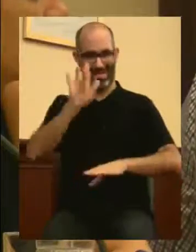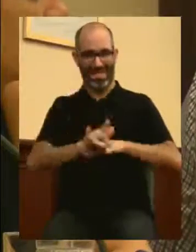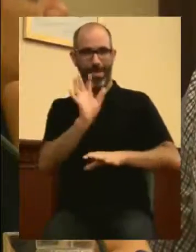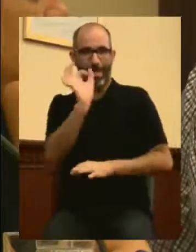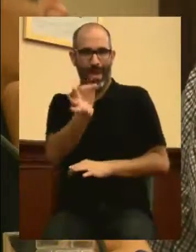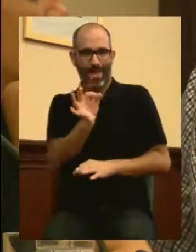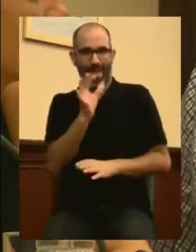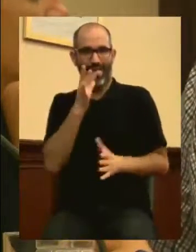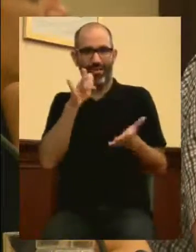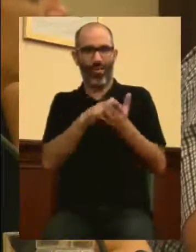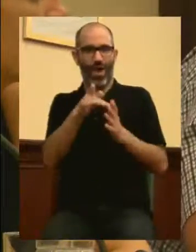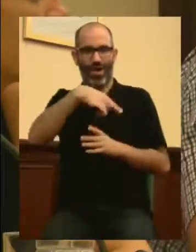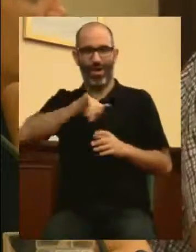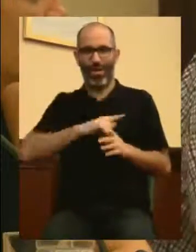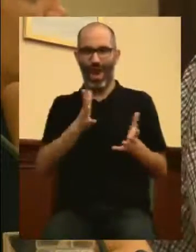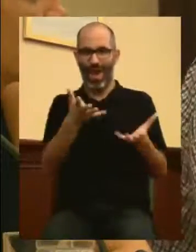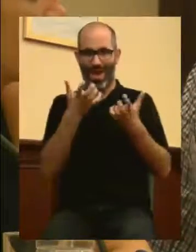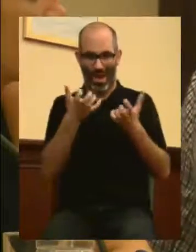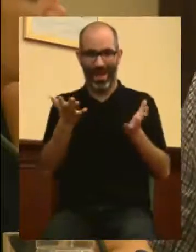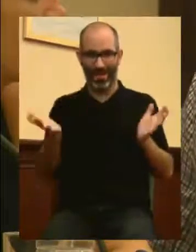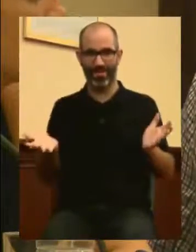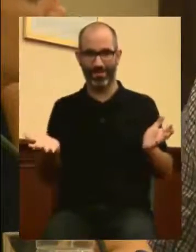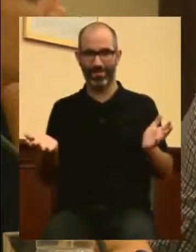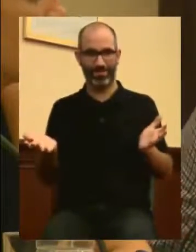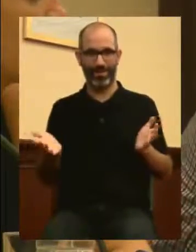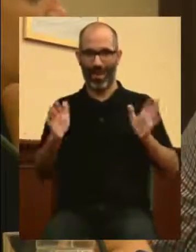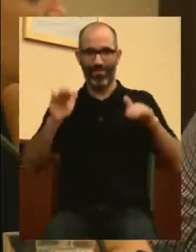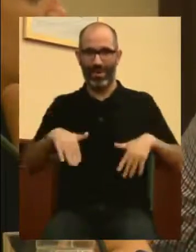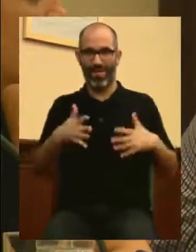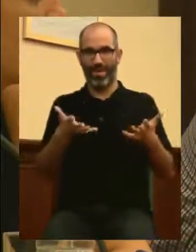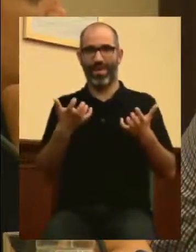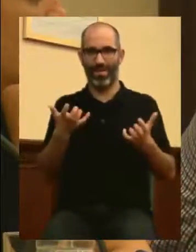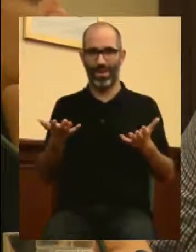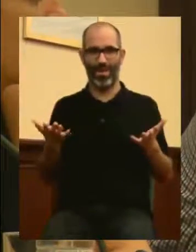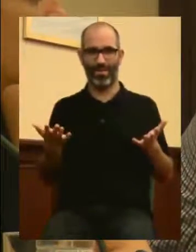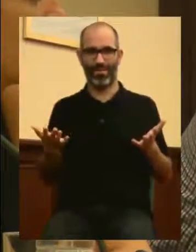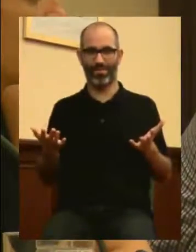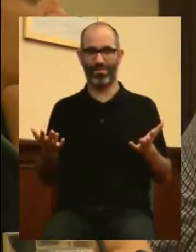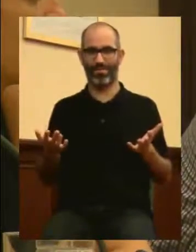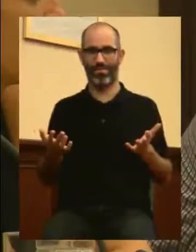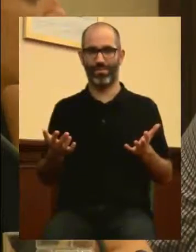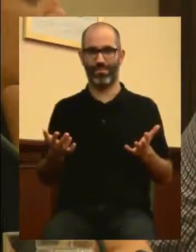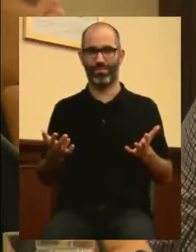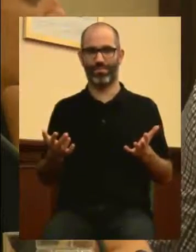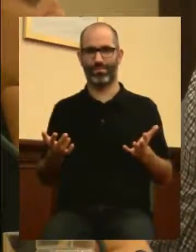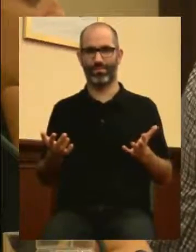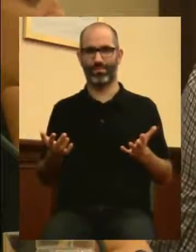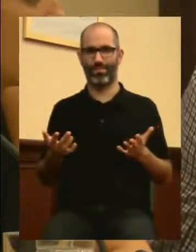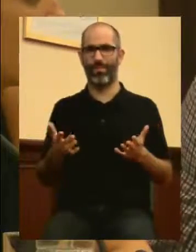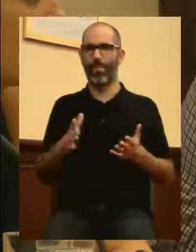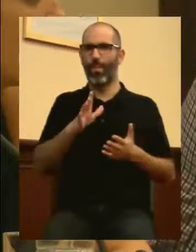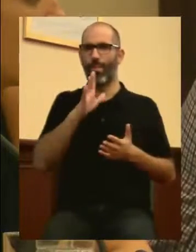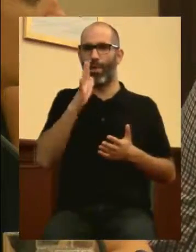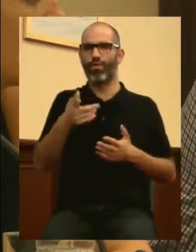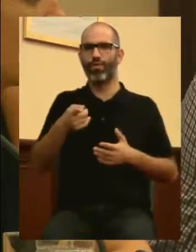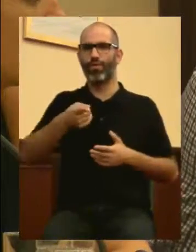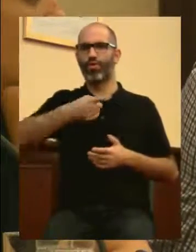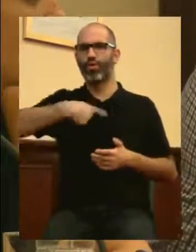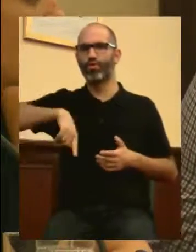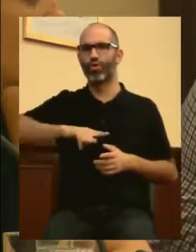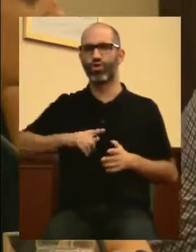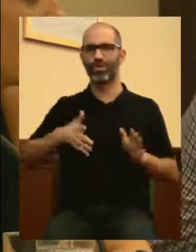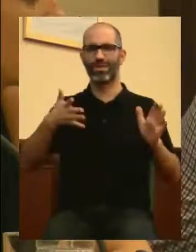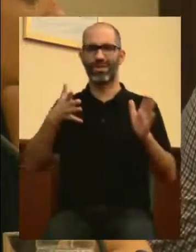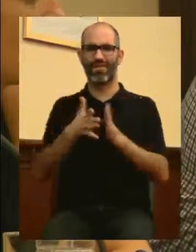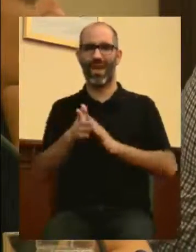Si es que van a ganar, ellos van a ganar. ¿por qué tenemos que mantener, por qué vamos a mantener una política diferenciada